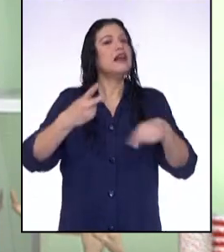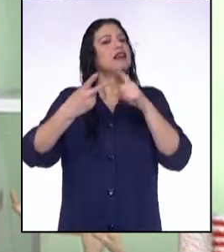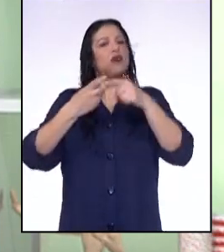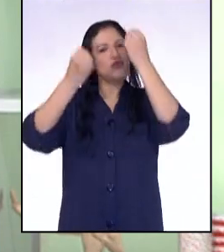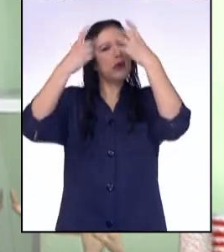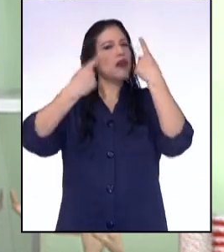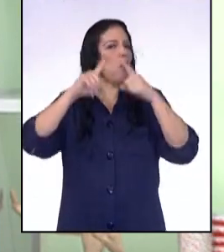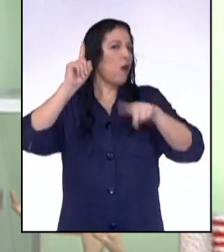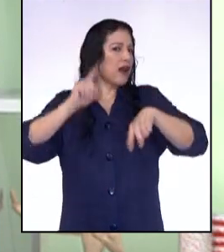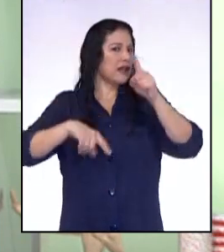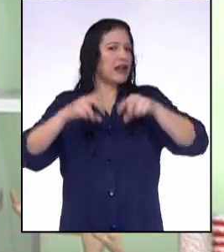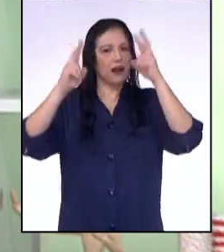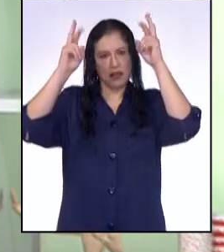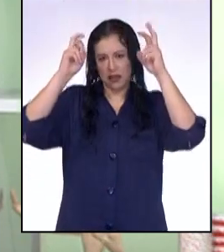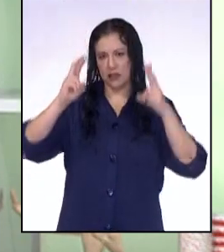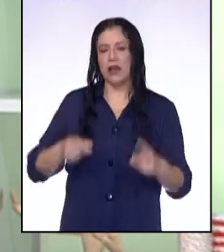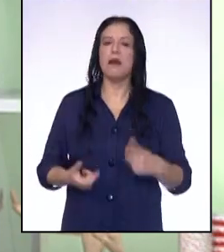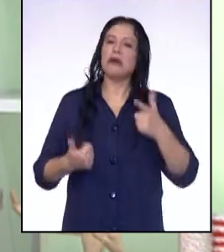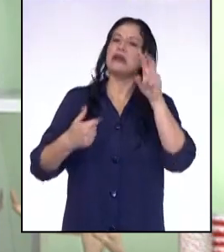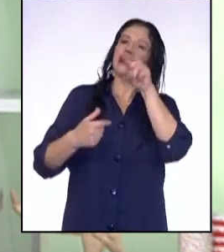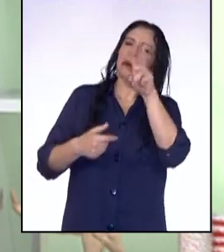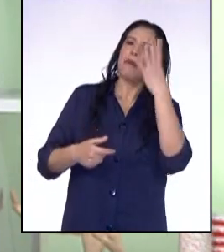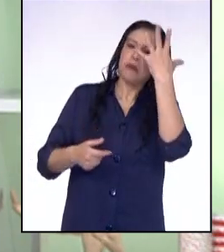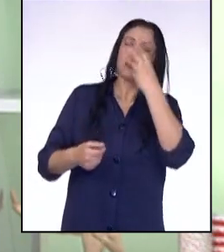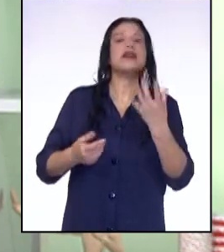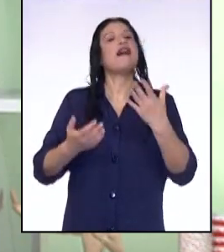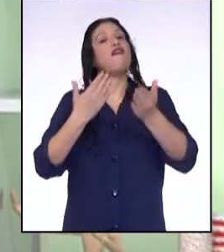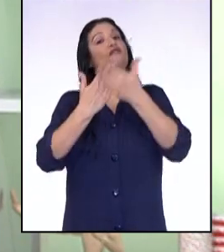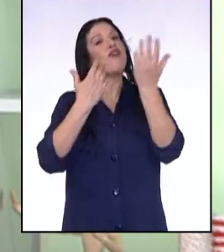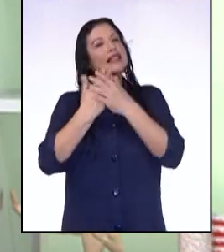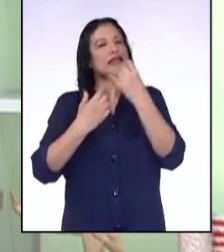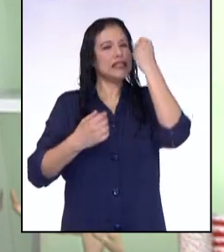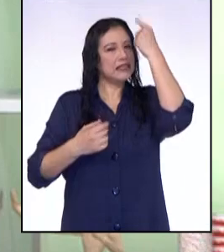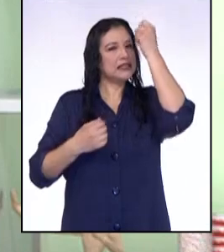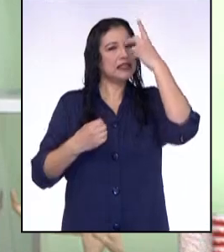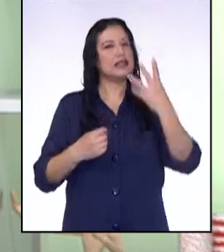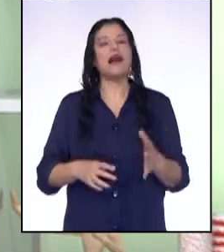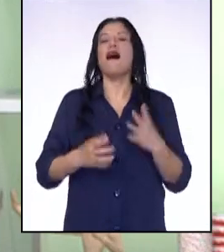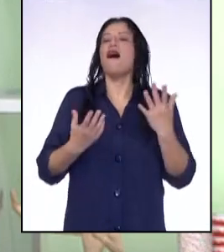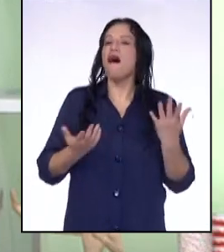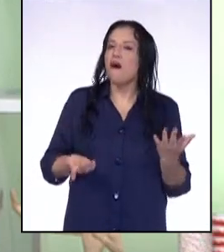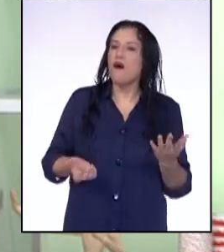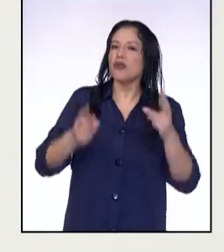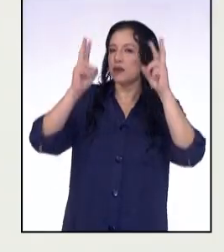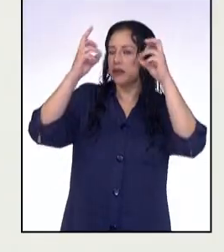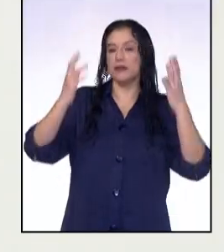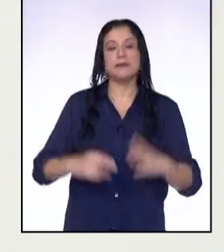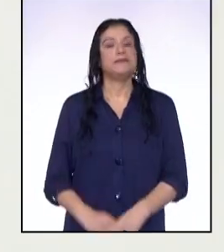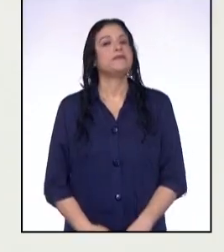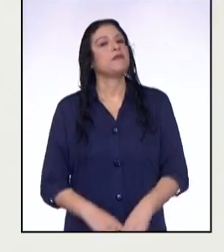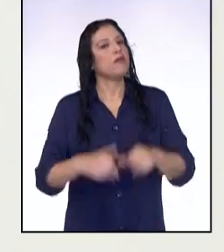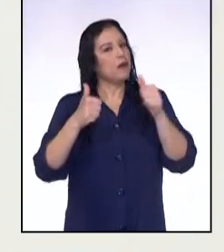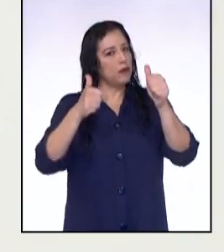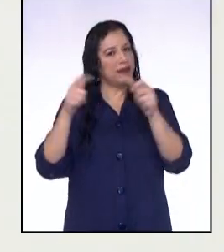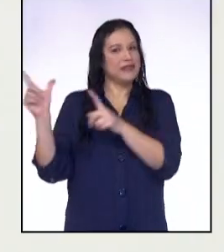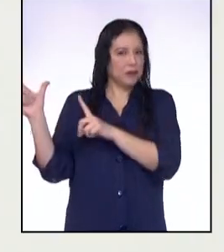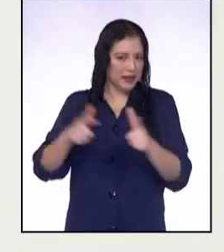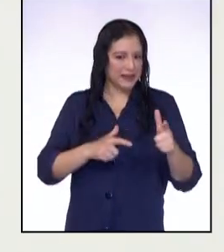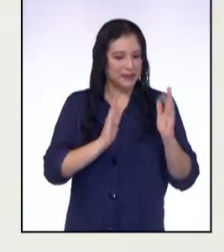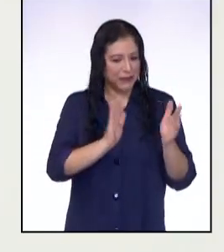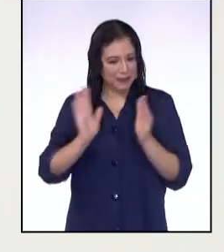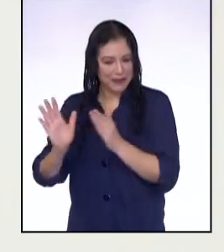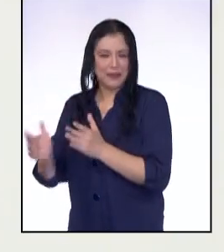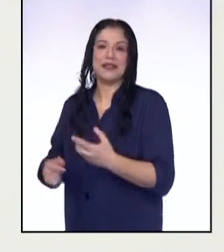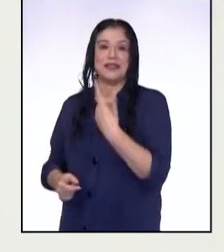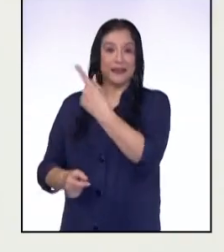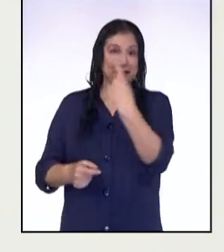cualquier tema de manera visualmente atractiva, sencilla y que facilite nuestra comprensión sobre dicho tema. Ahora sí estamos listos para planificar